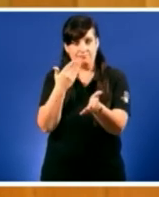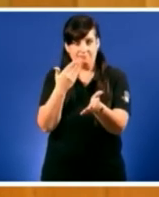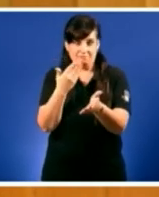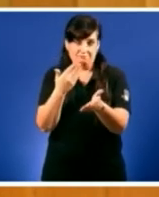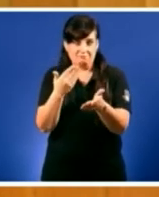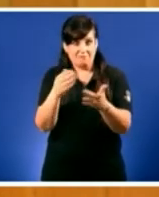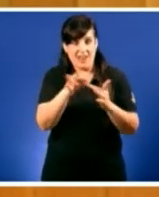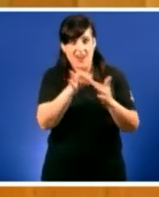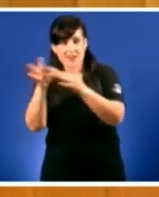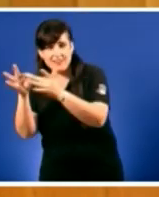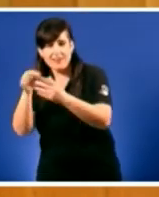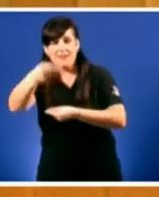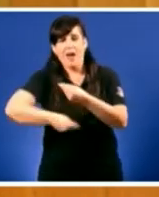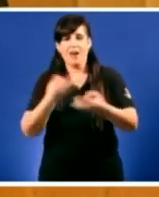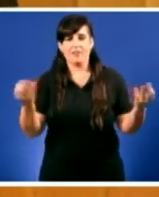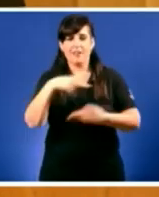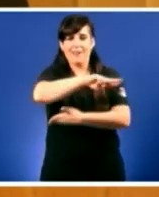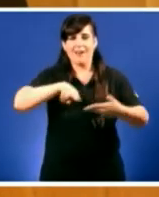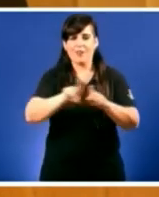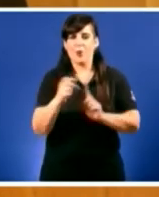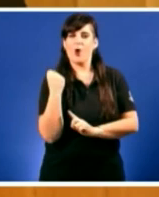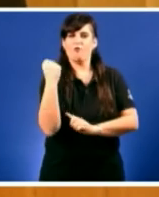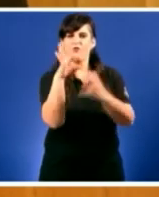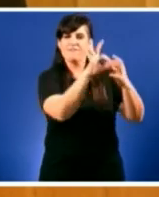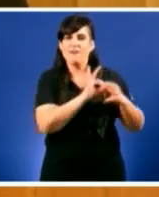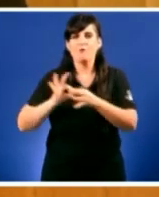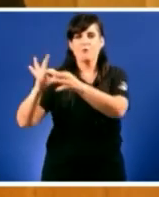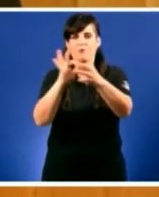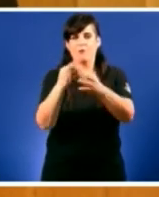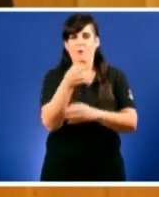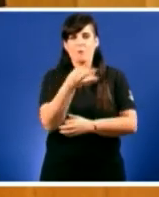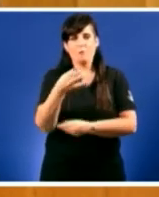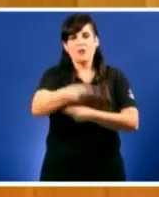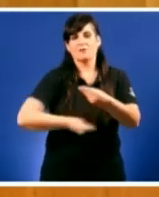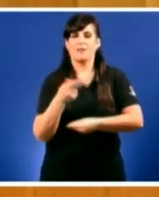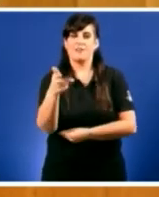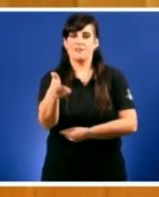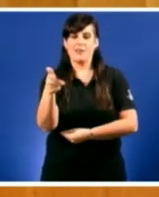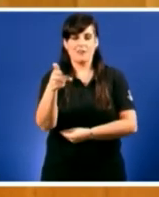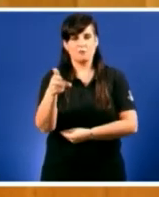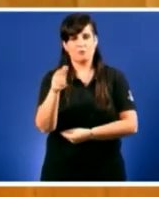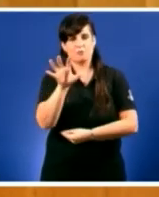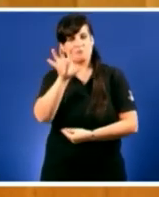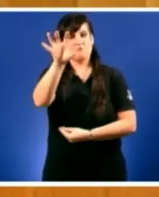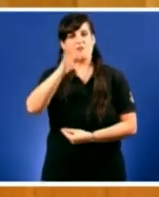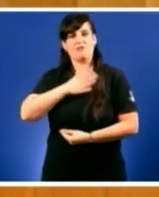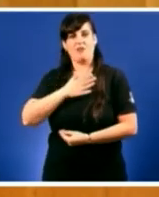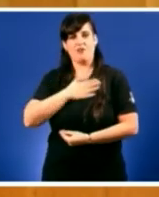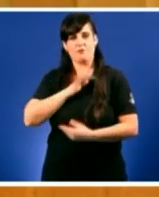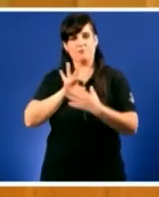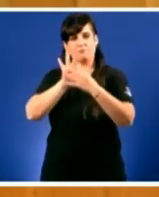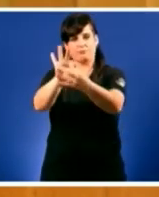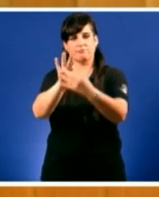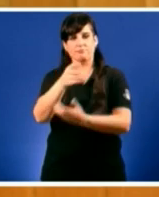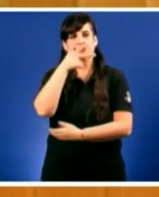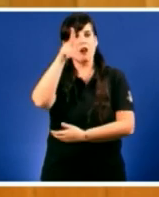reclamaron xuntos soberanía o reconhecemento dos nosos dereitos nacionais que onte, igual